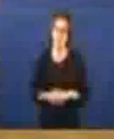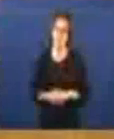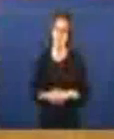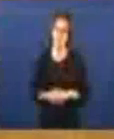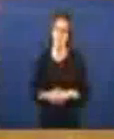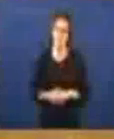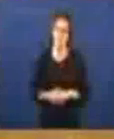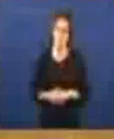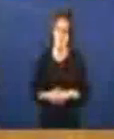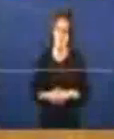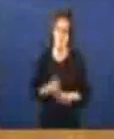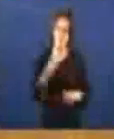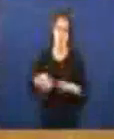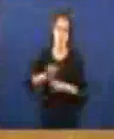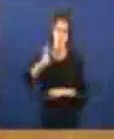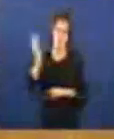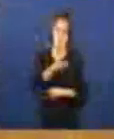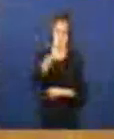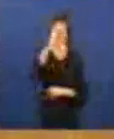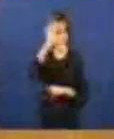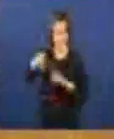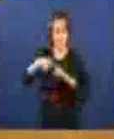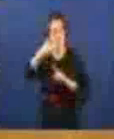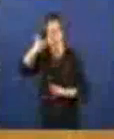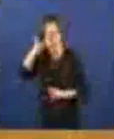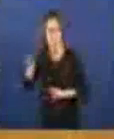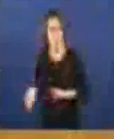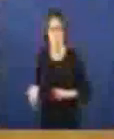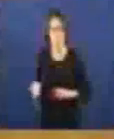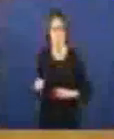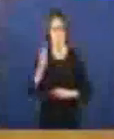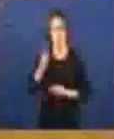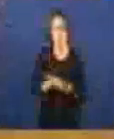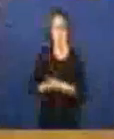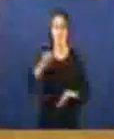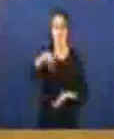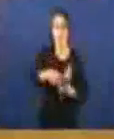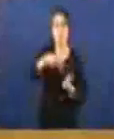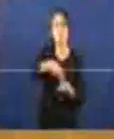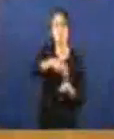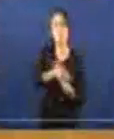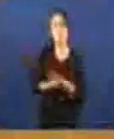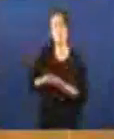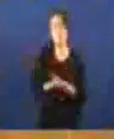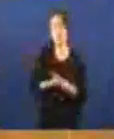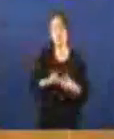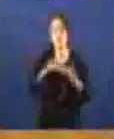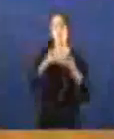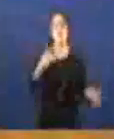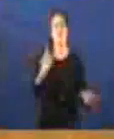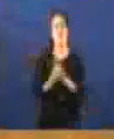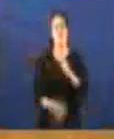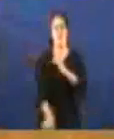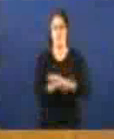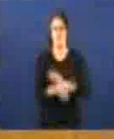hai cousas que ofenden a intelixencia e dignidade veñan a poder vos tedes falar de loita contra a fraude